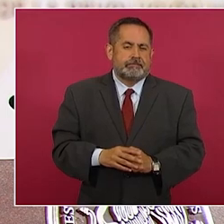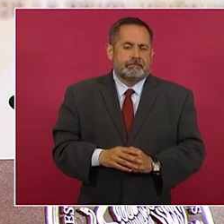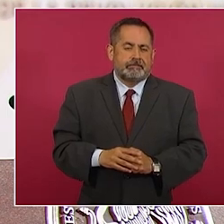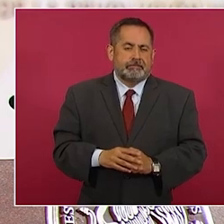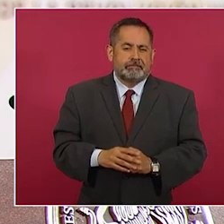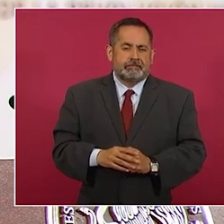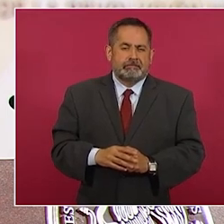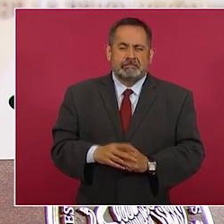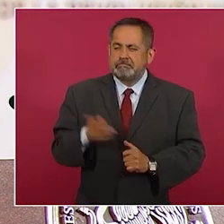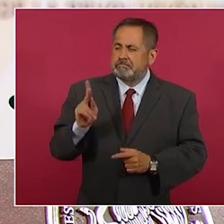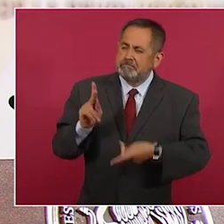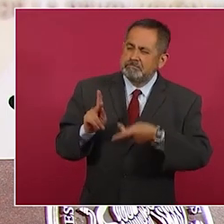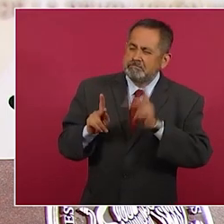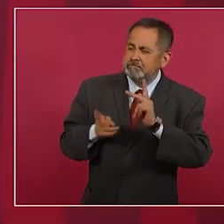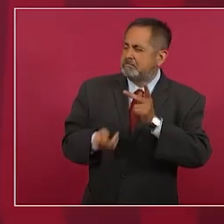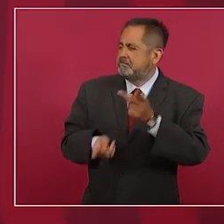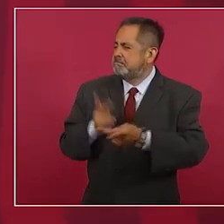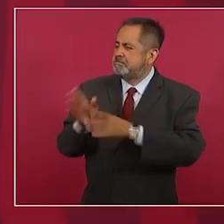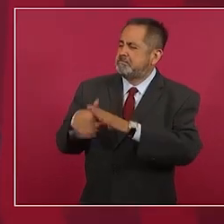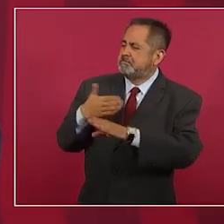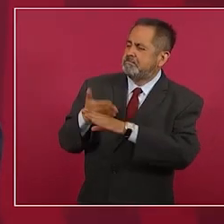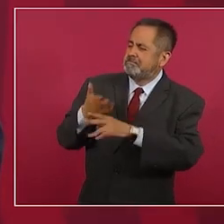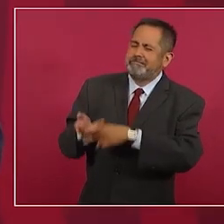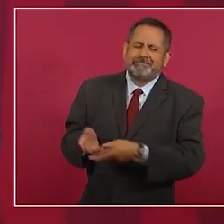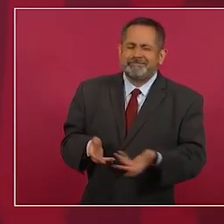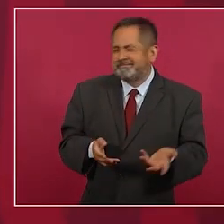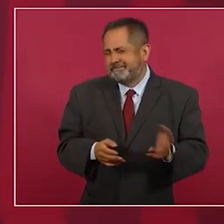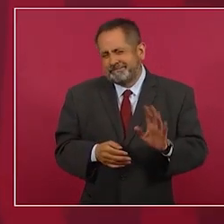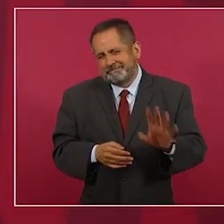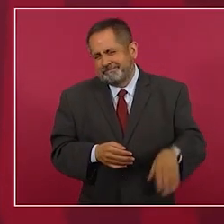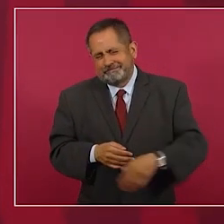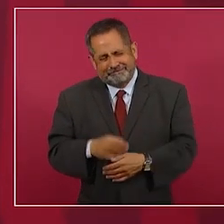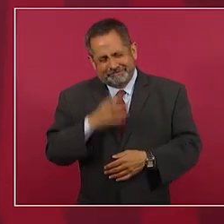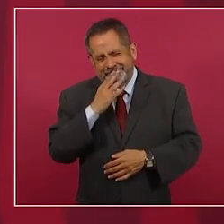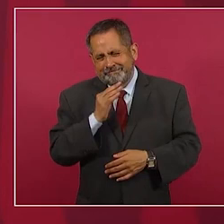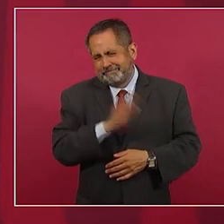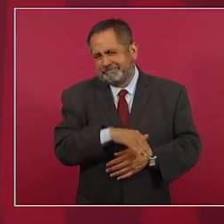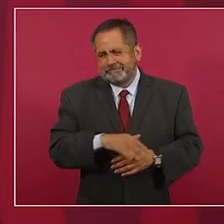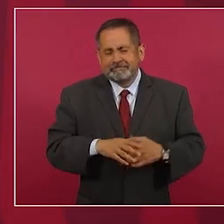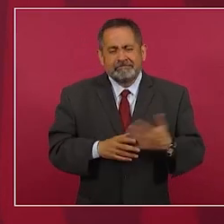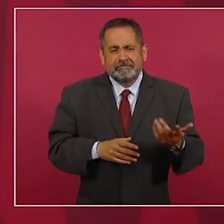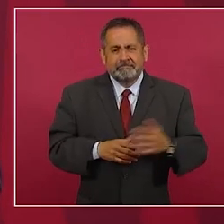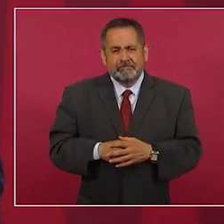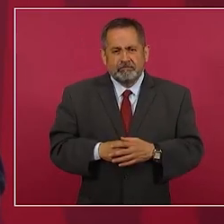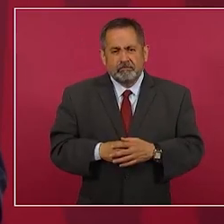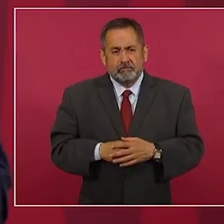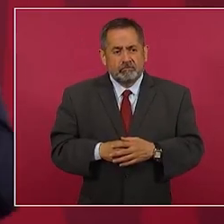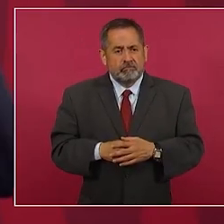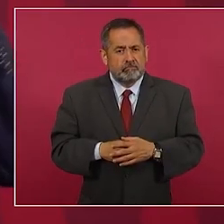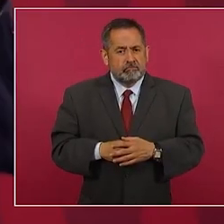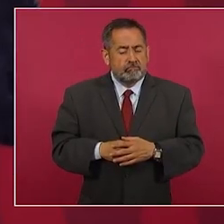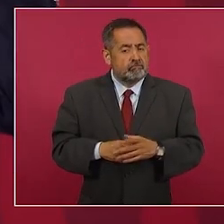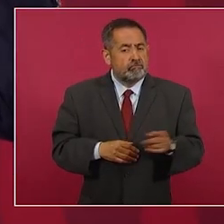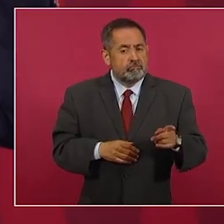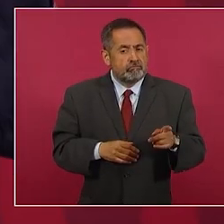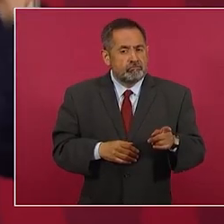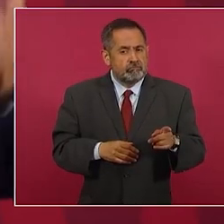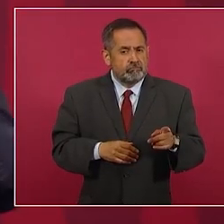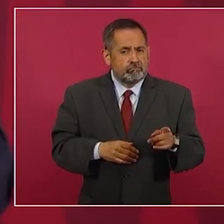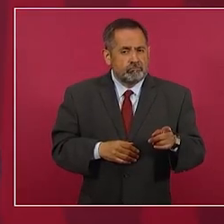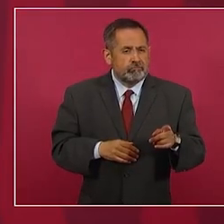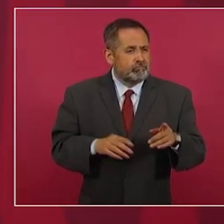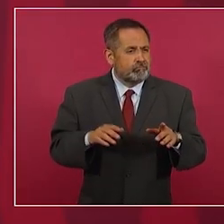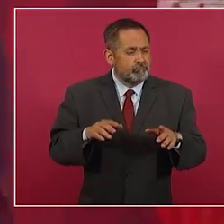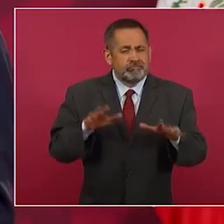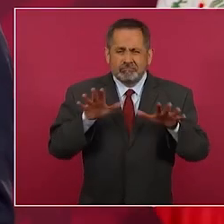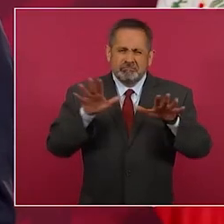cuestionando atacando por esto además porque se trata de un buen aeropuerto es el esfuerzo de